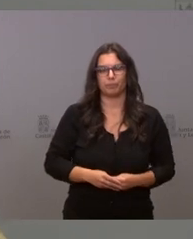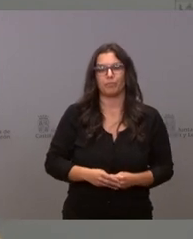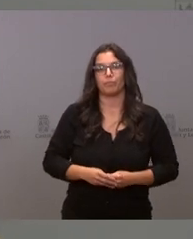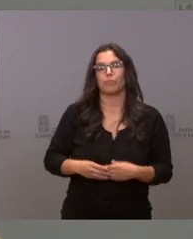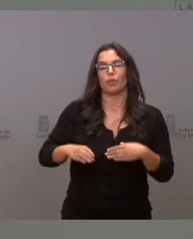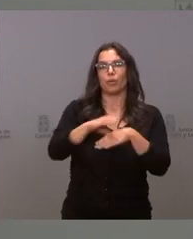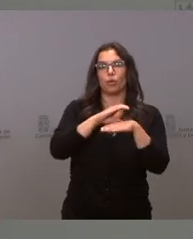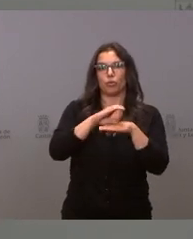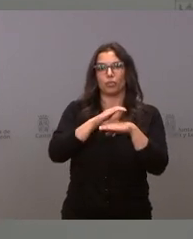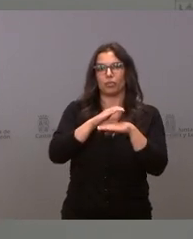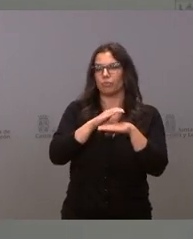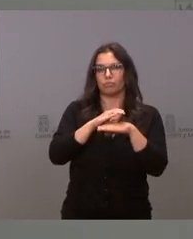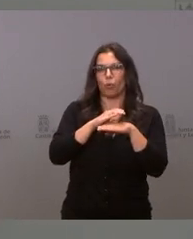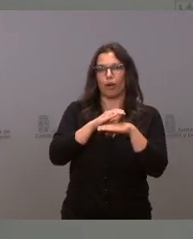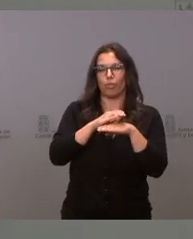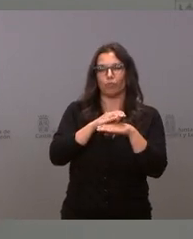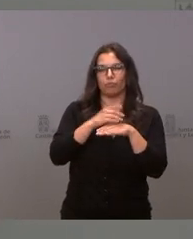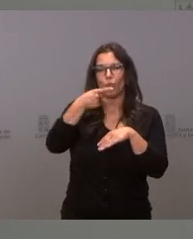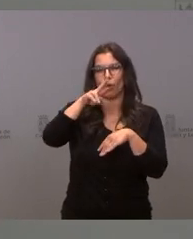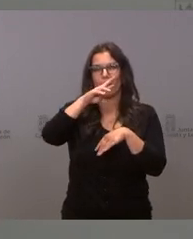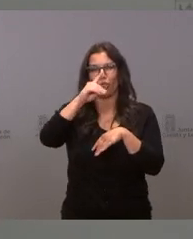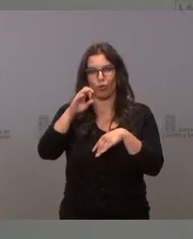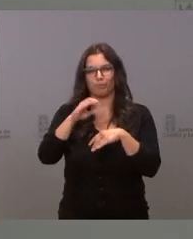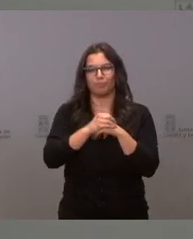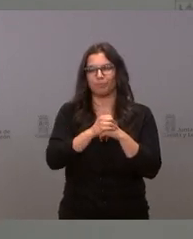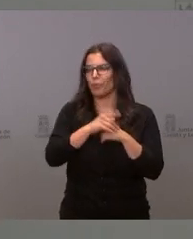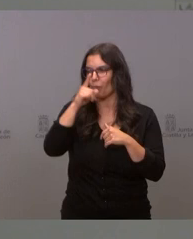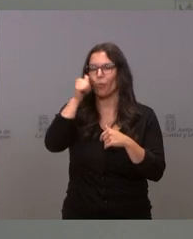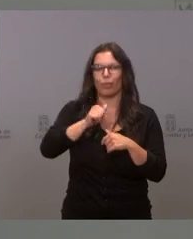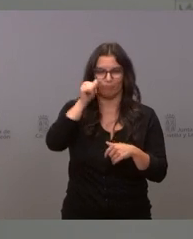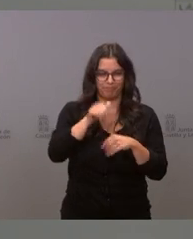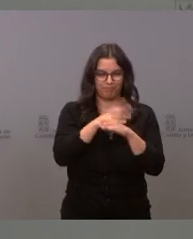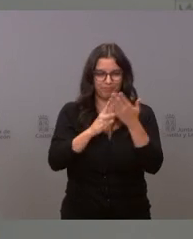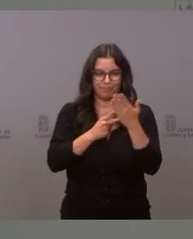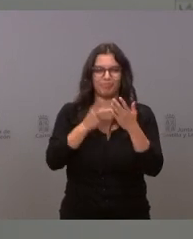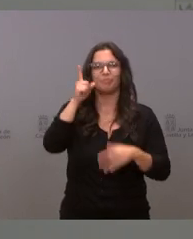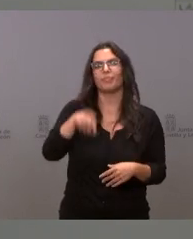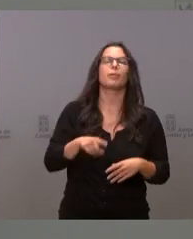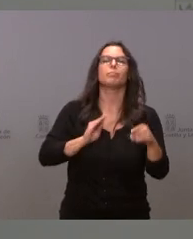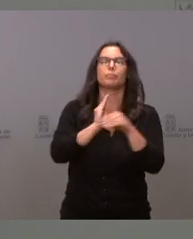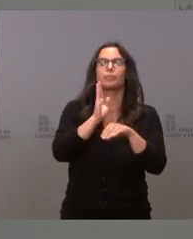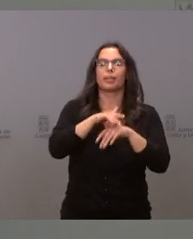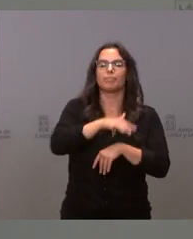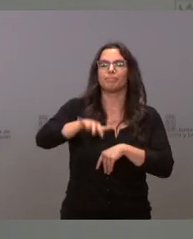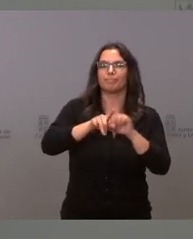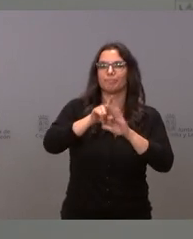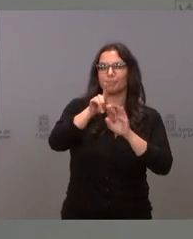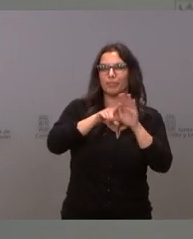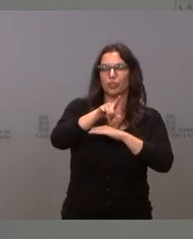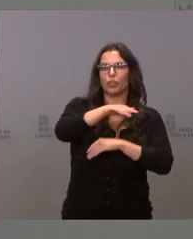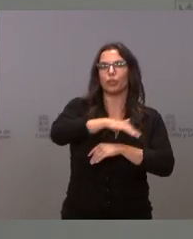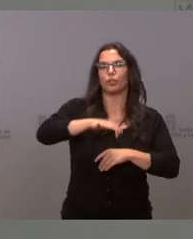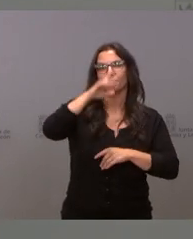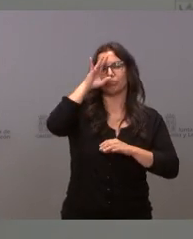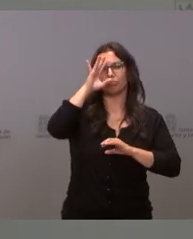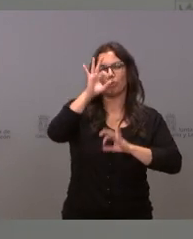destina también 200.000 euros para el desarrollo del área logística industrial de La Llanada,